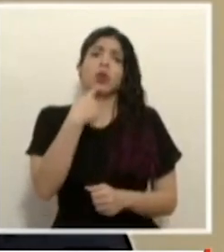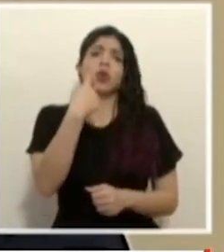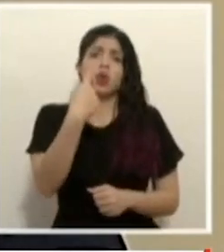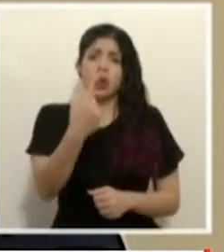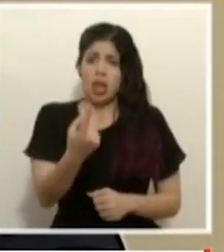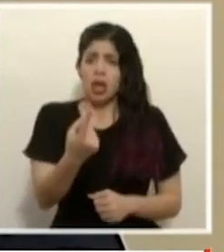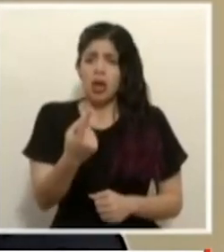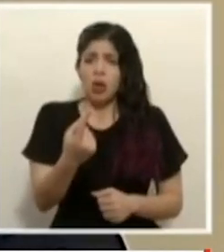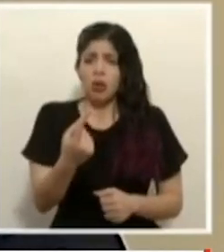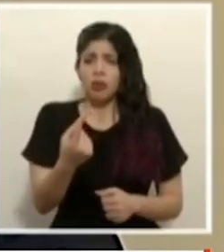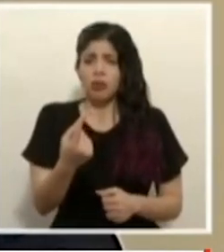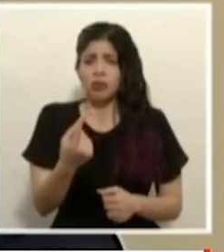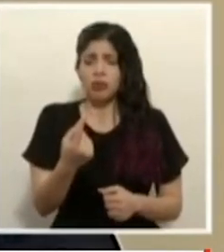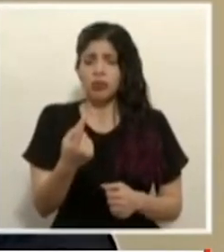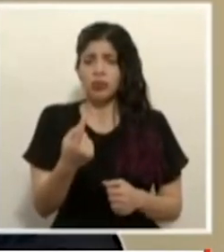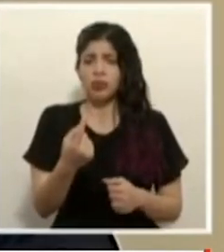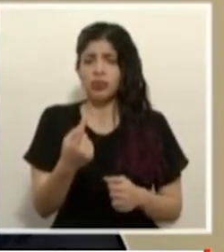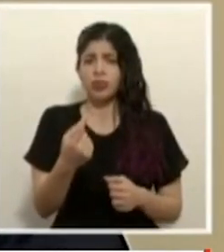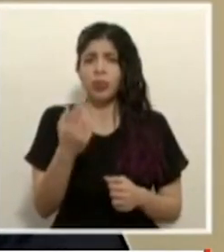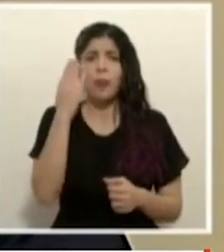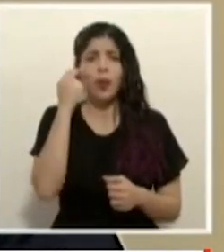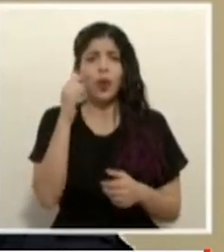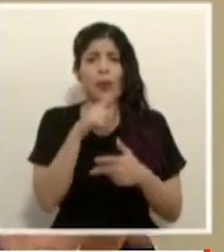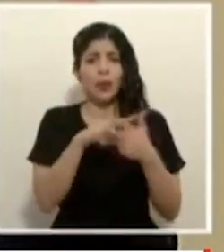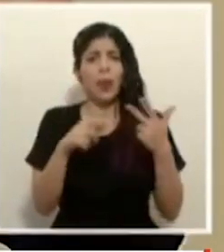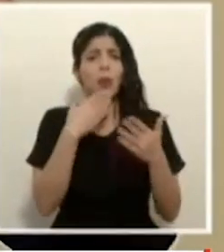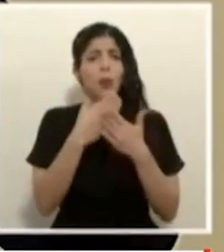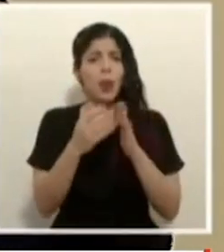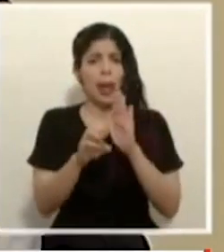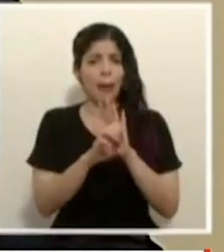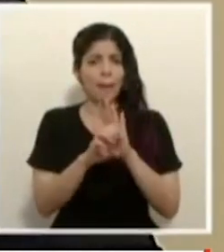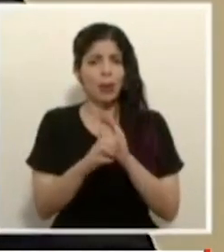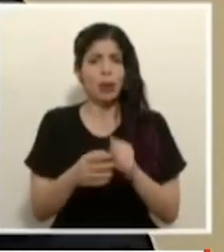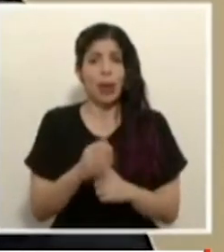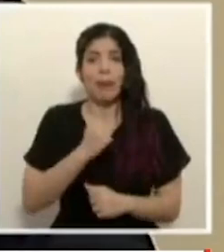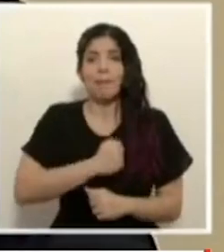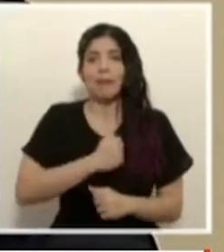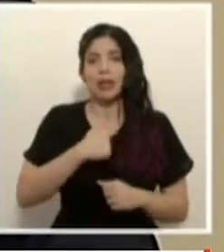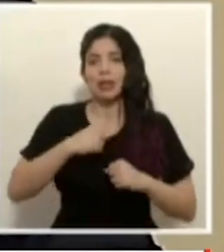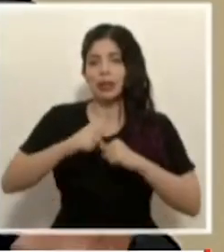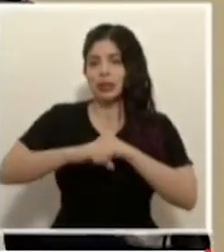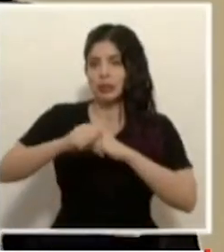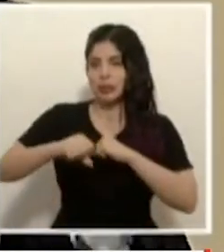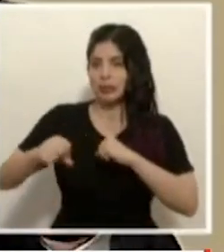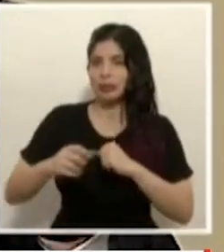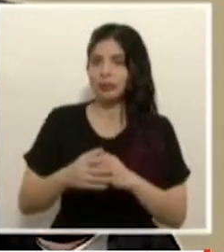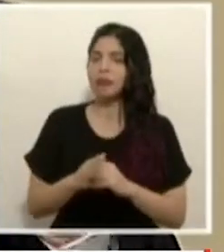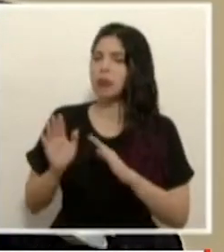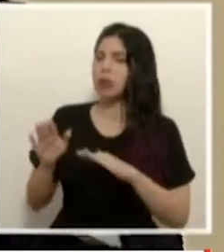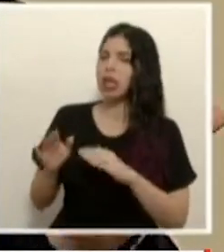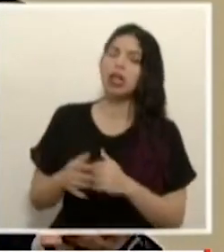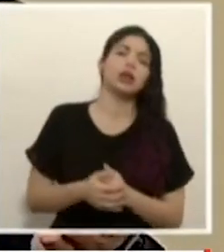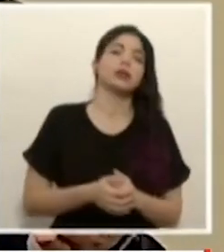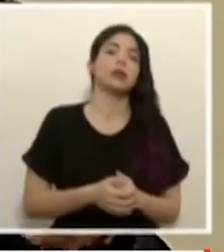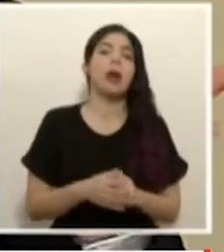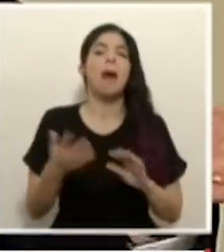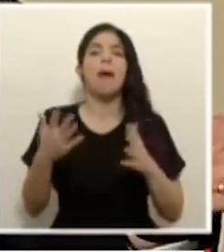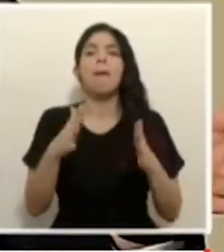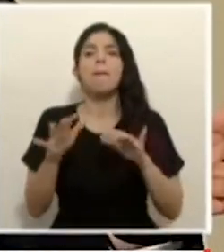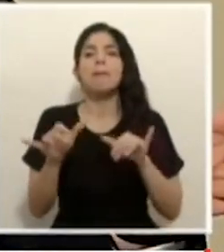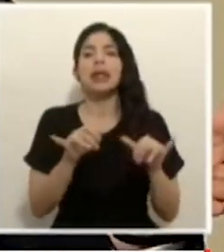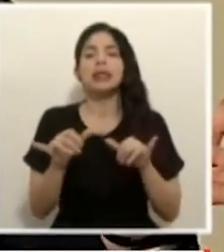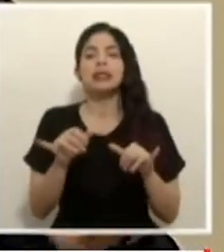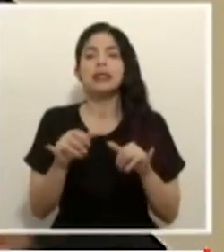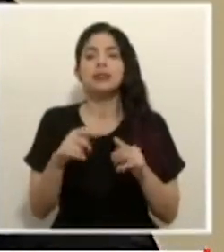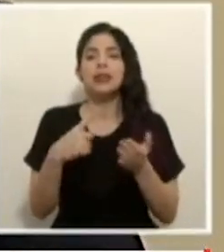en relación porque creo que los tres son buenos ejemplos y perdón que me extienda es muy parecido con la